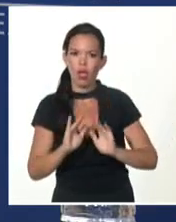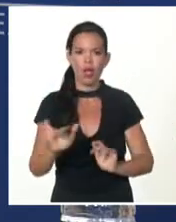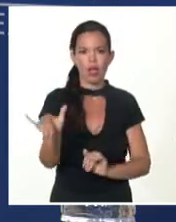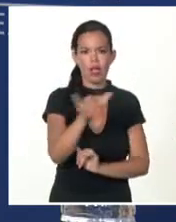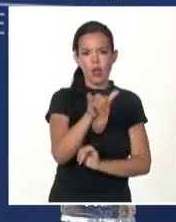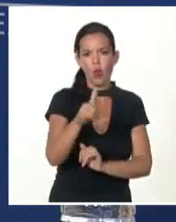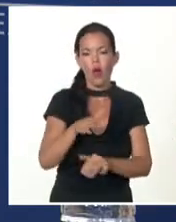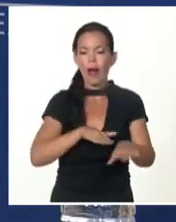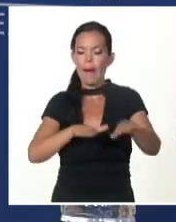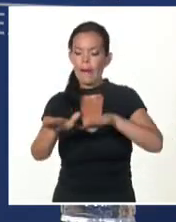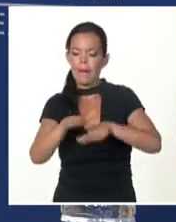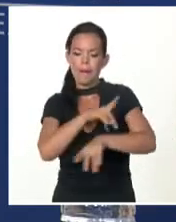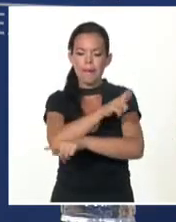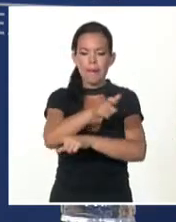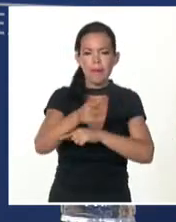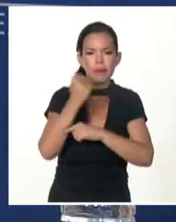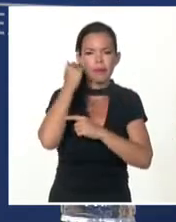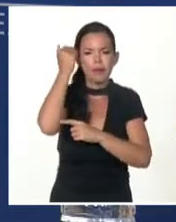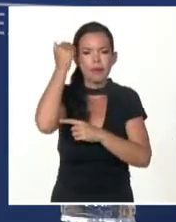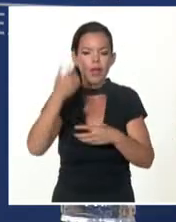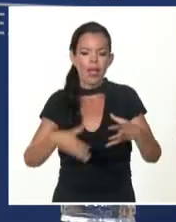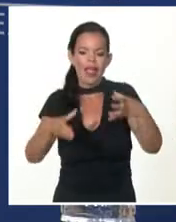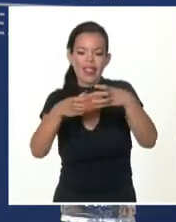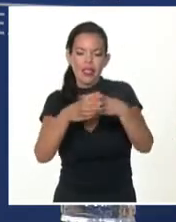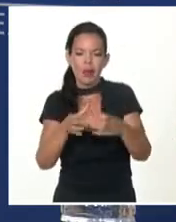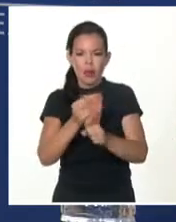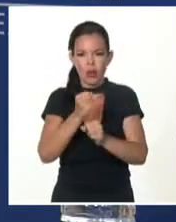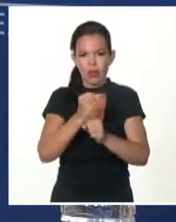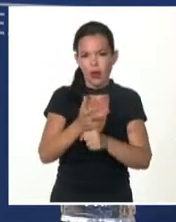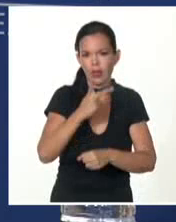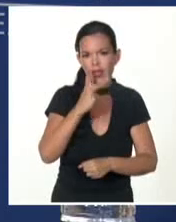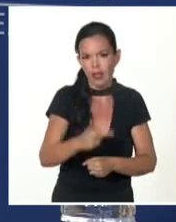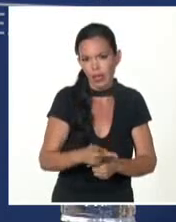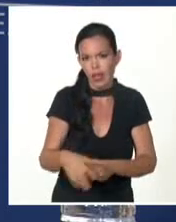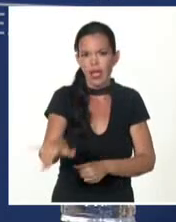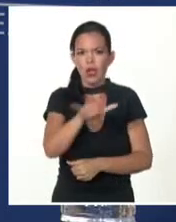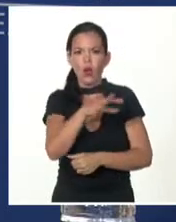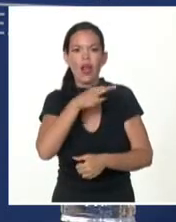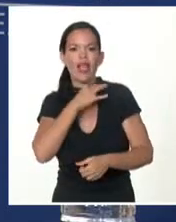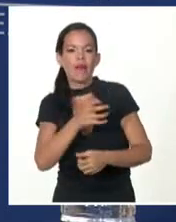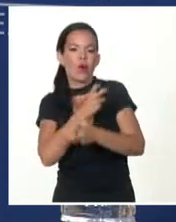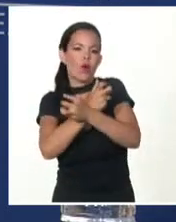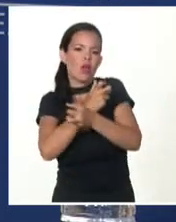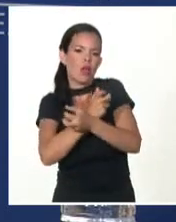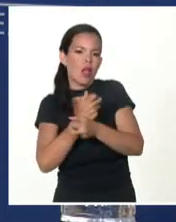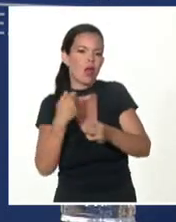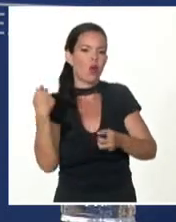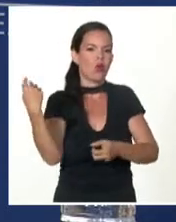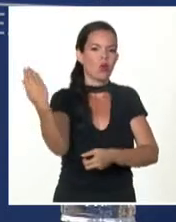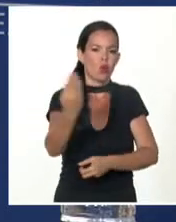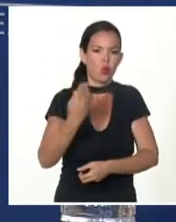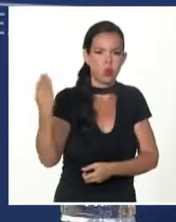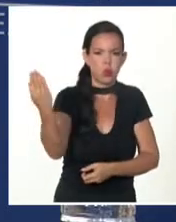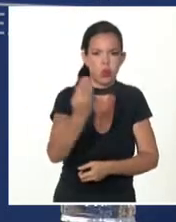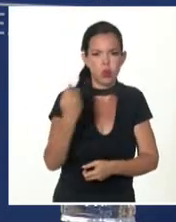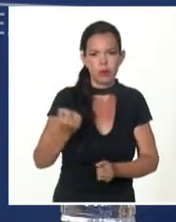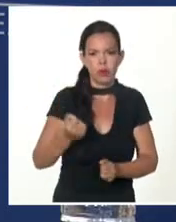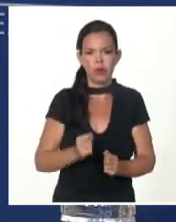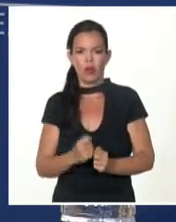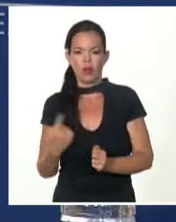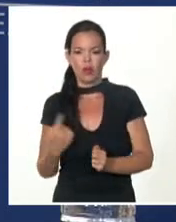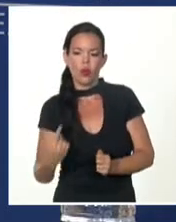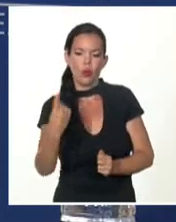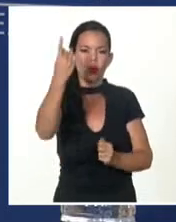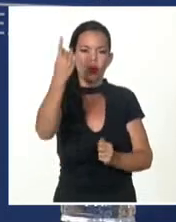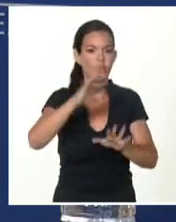cómo accionar ante un riesgo, ante un ciclón, ante un tornado, ante un temblor. Recuerden que estamos hablando de América Latina